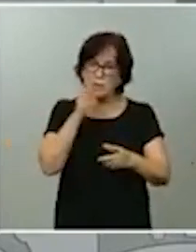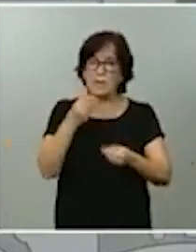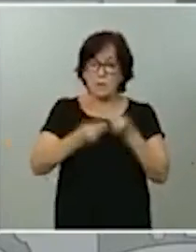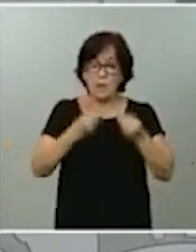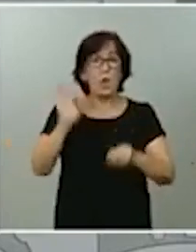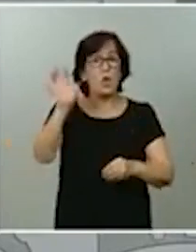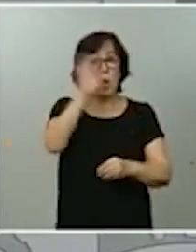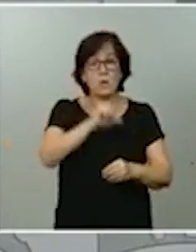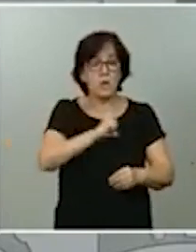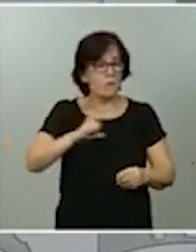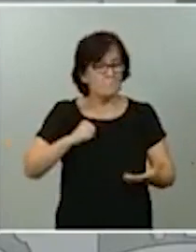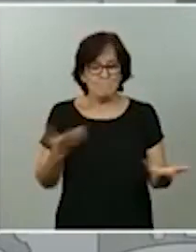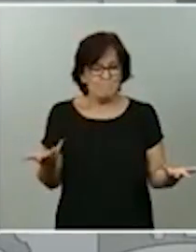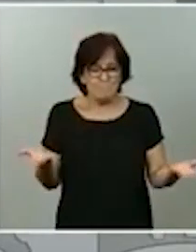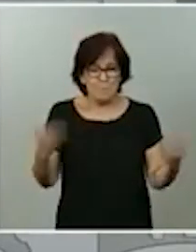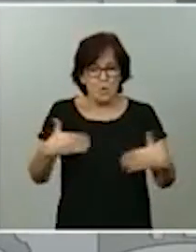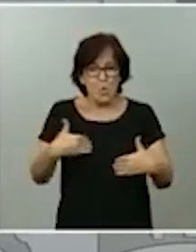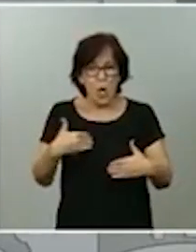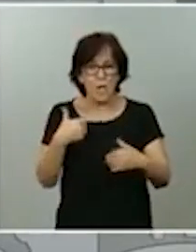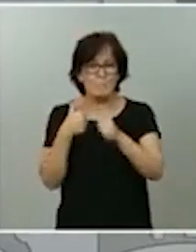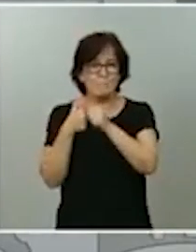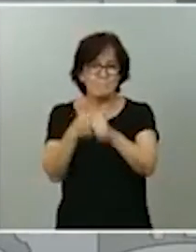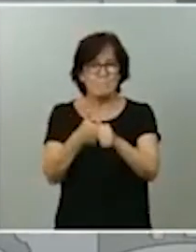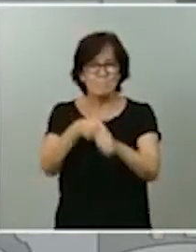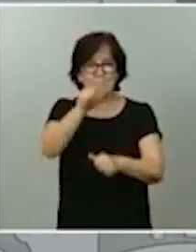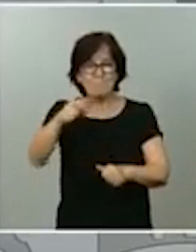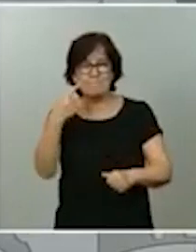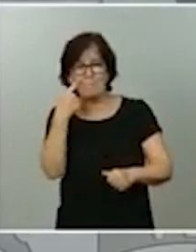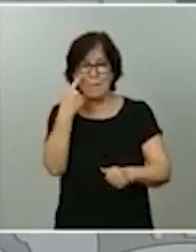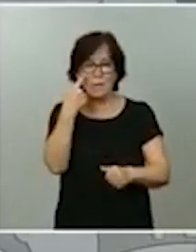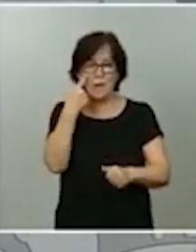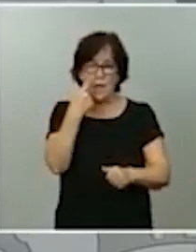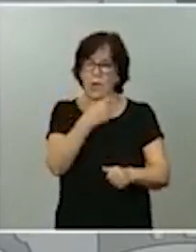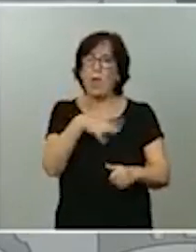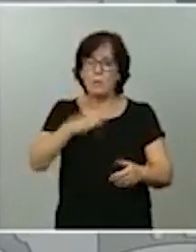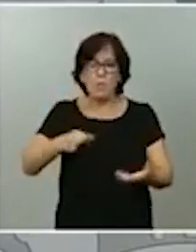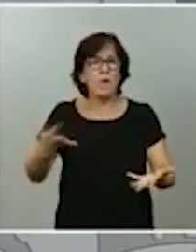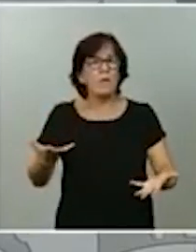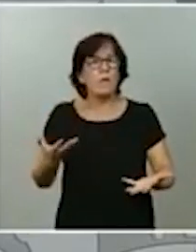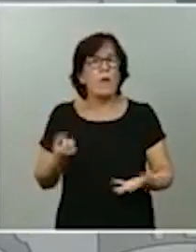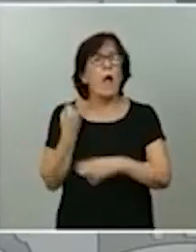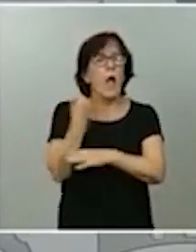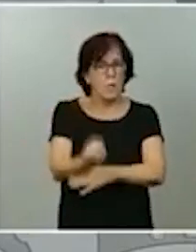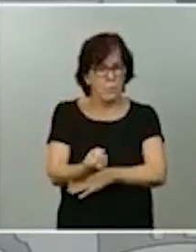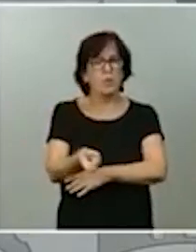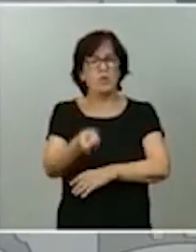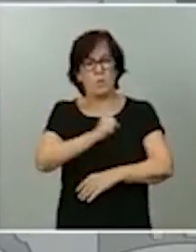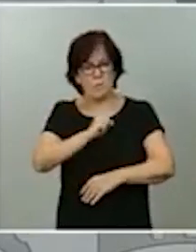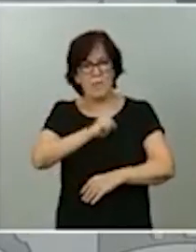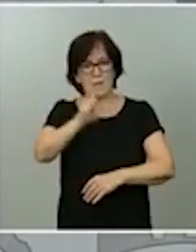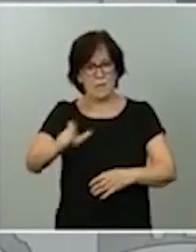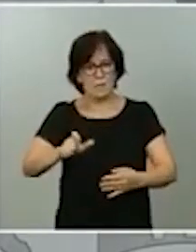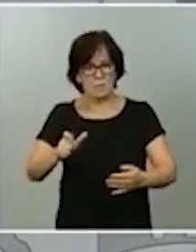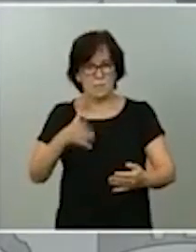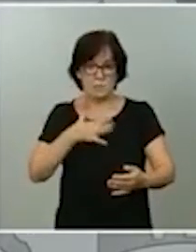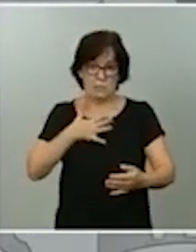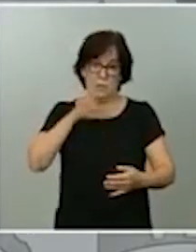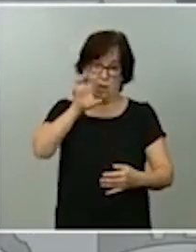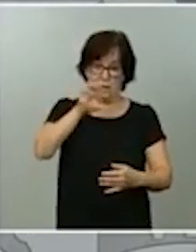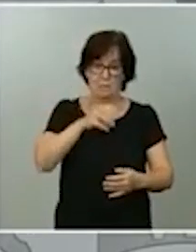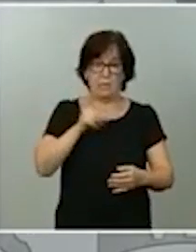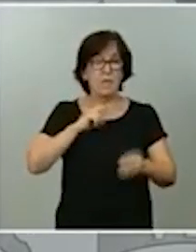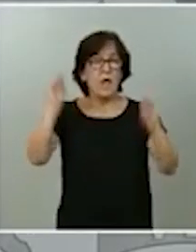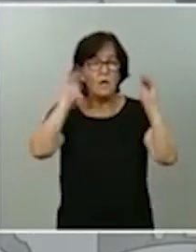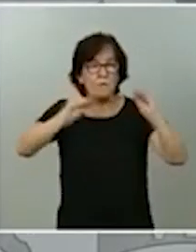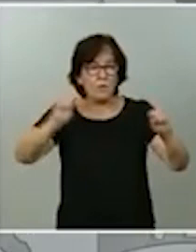dispongan de suficientes rastreadores pueden contar con este respaldo de las Fuerzas Armadas en nuestro país. La formación específica